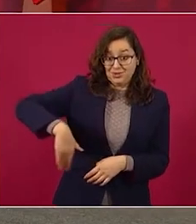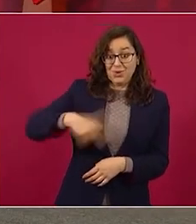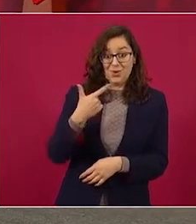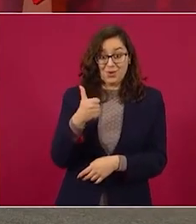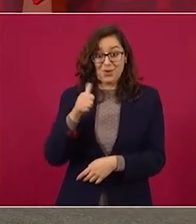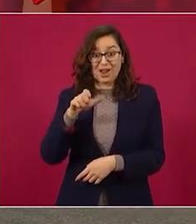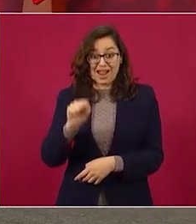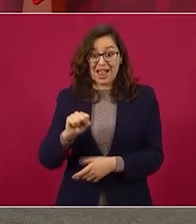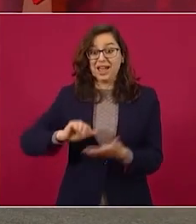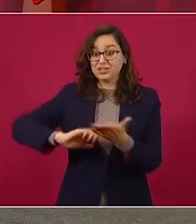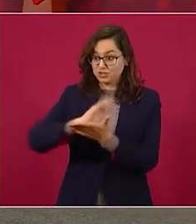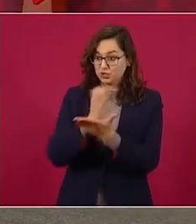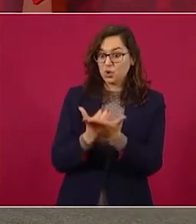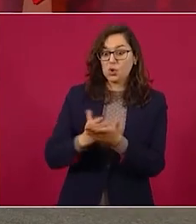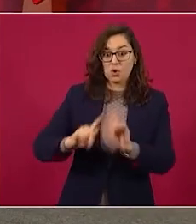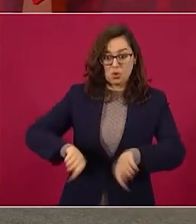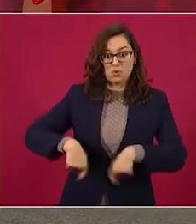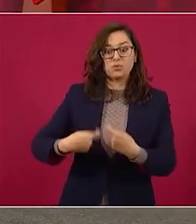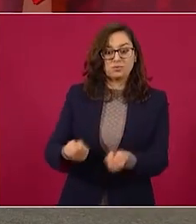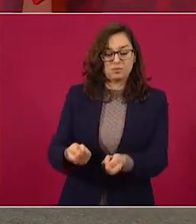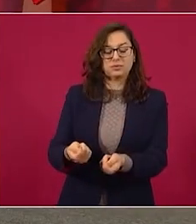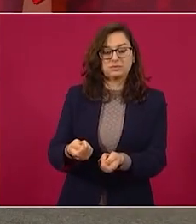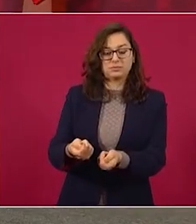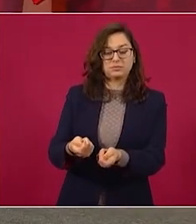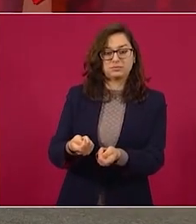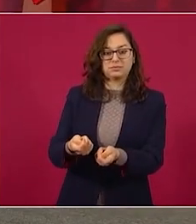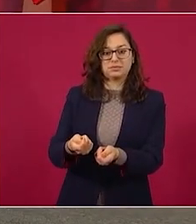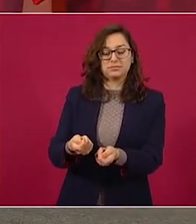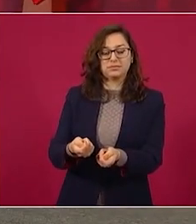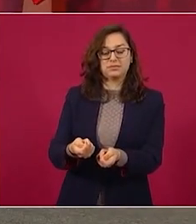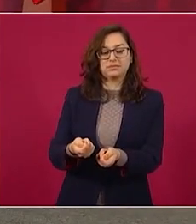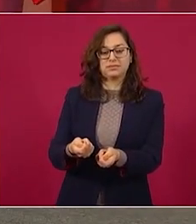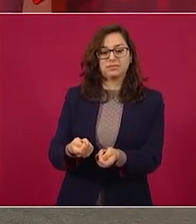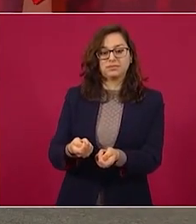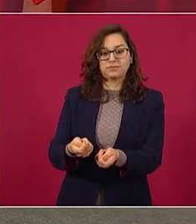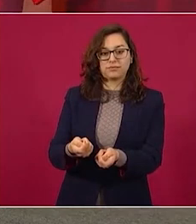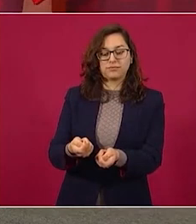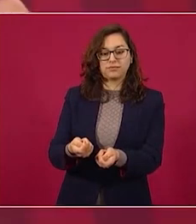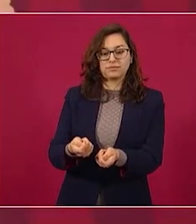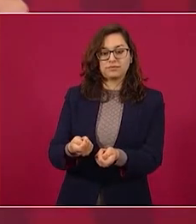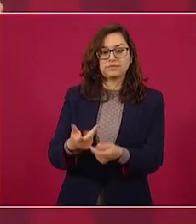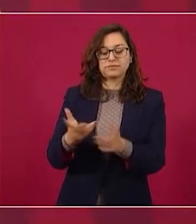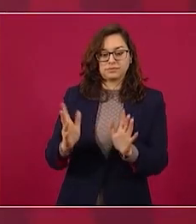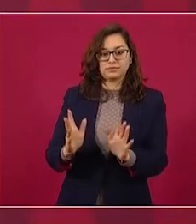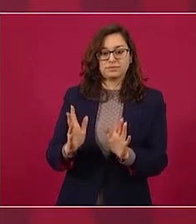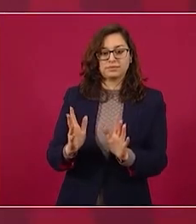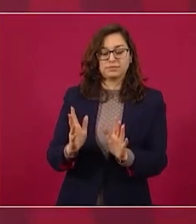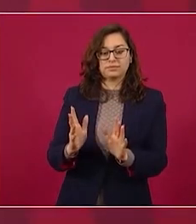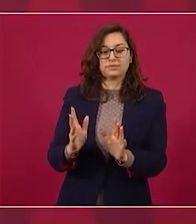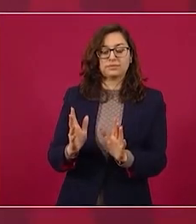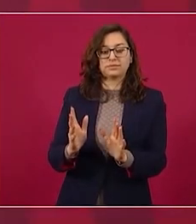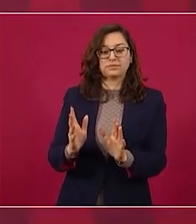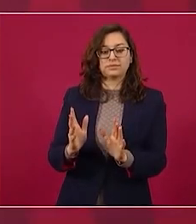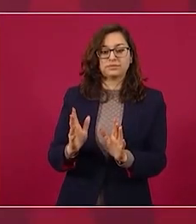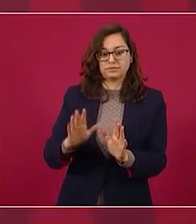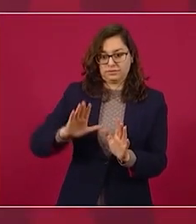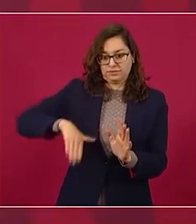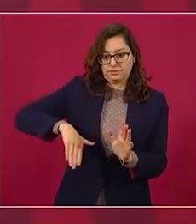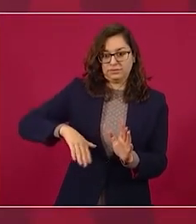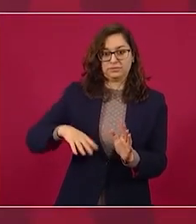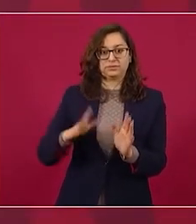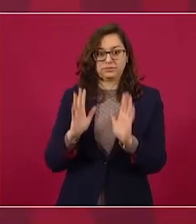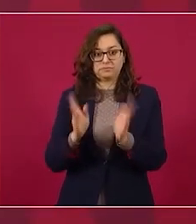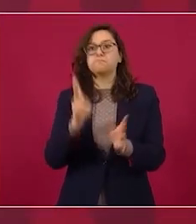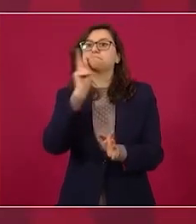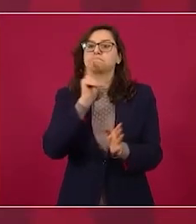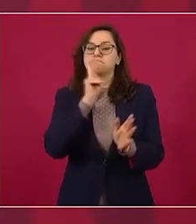dan este contrato de Burgos que como lo establece se